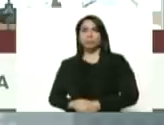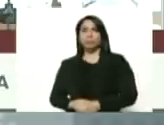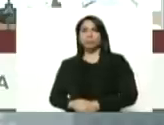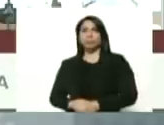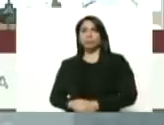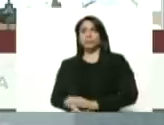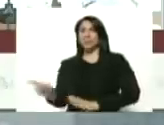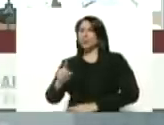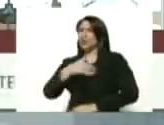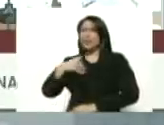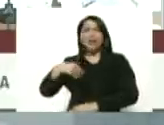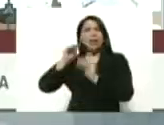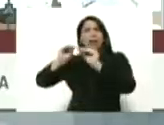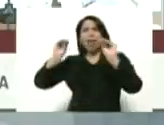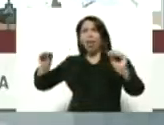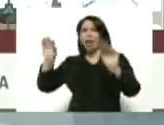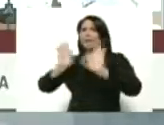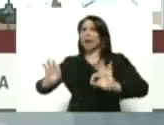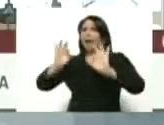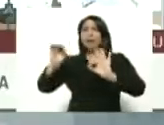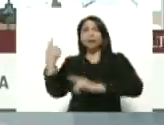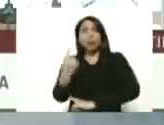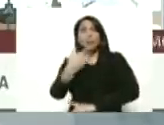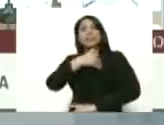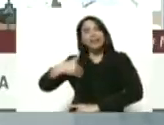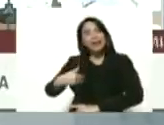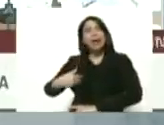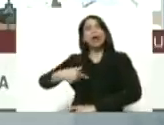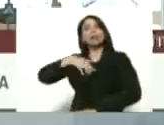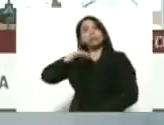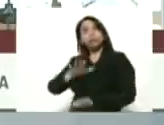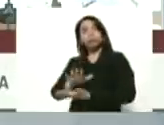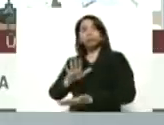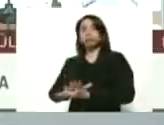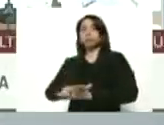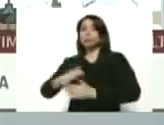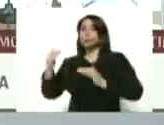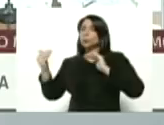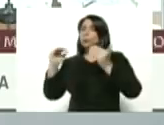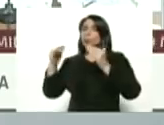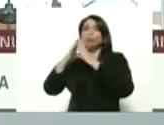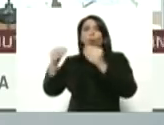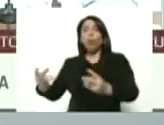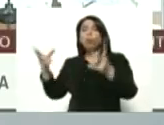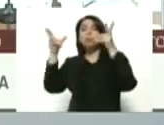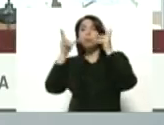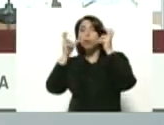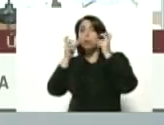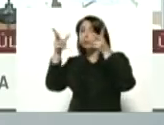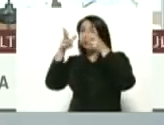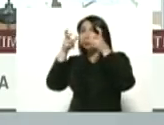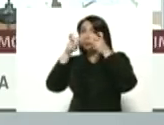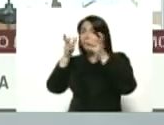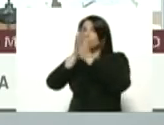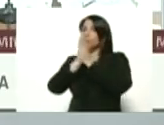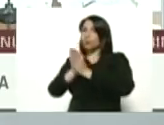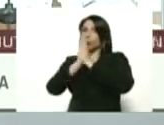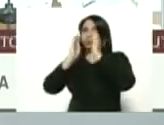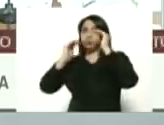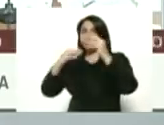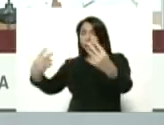No quiero alarmar a nadie, solamente quiero con serenidad y equilibrio que todos me escuchen atentamente.